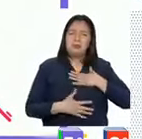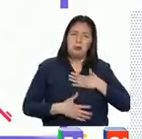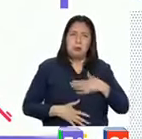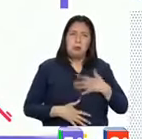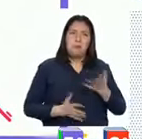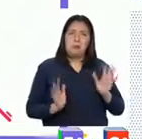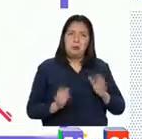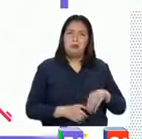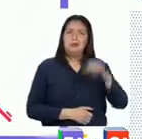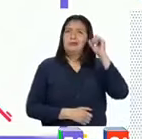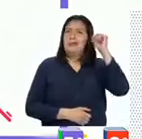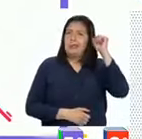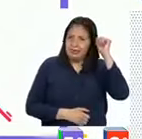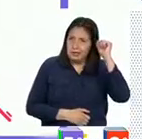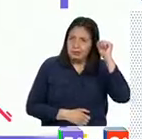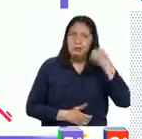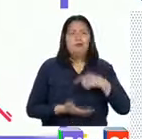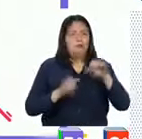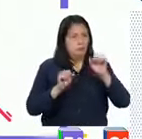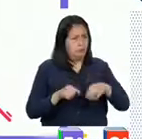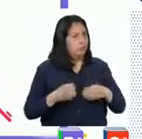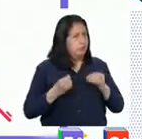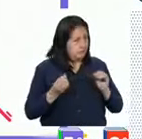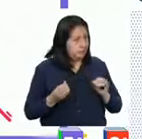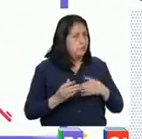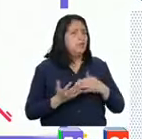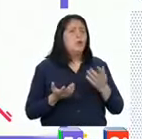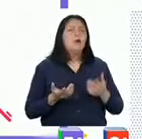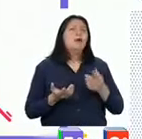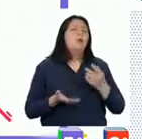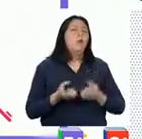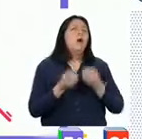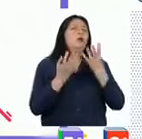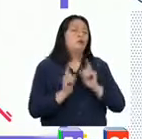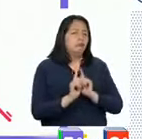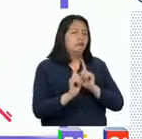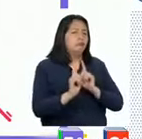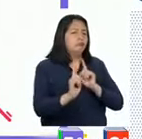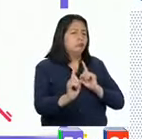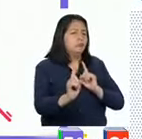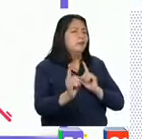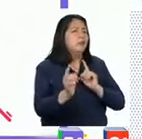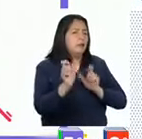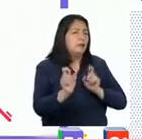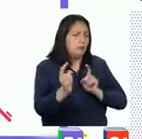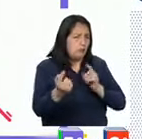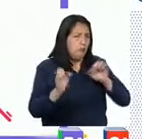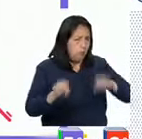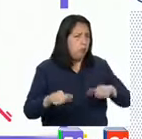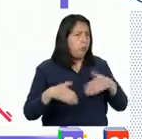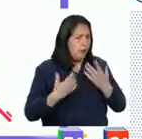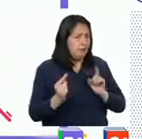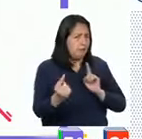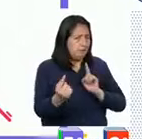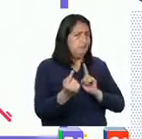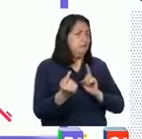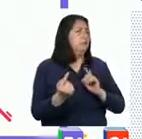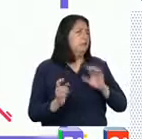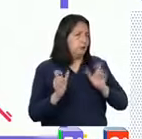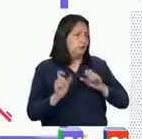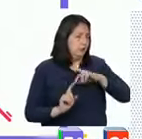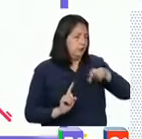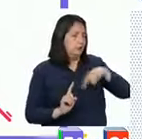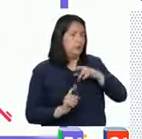y que es un derecho establecer qué tanto y en qué momento pueden acercarse a ti las personas que te rodean,